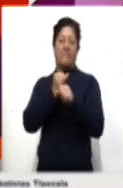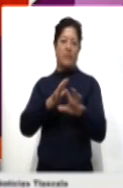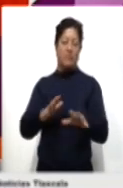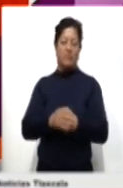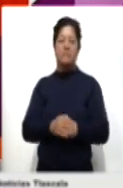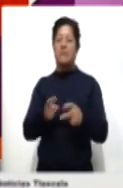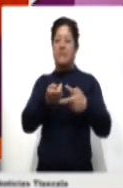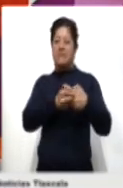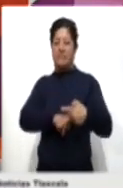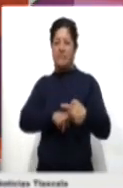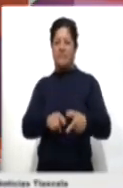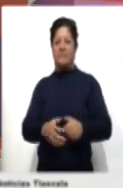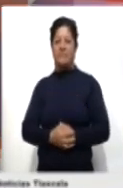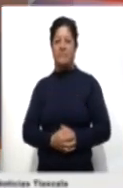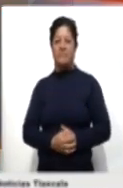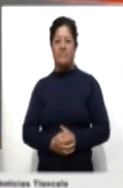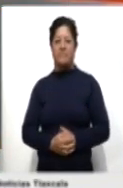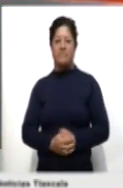Comenzamos.